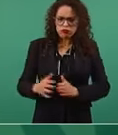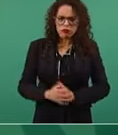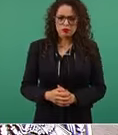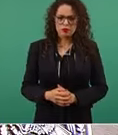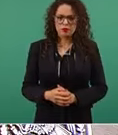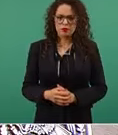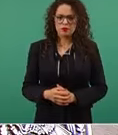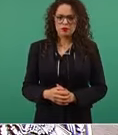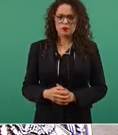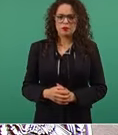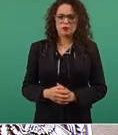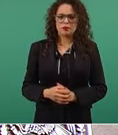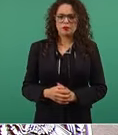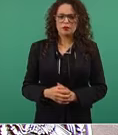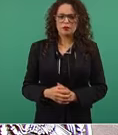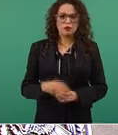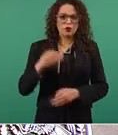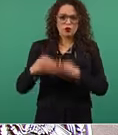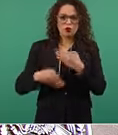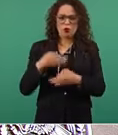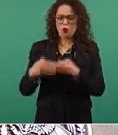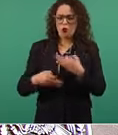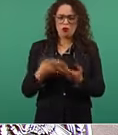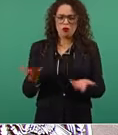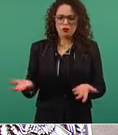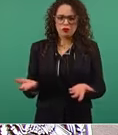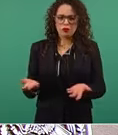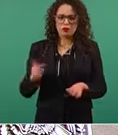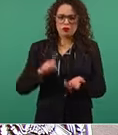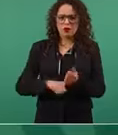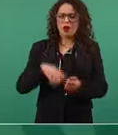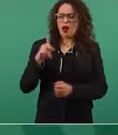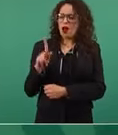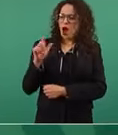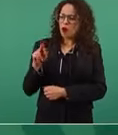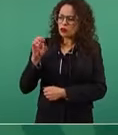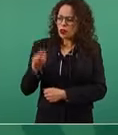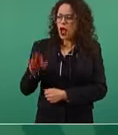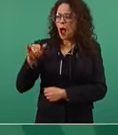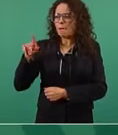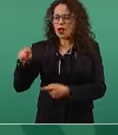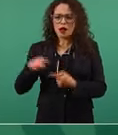Krause y Aguilar Camín y todo, era la modernidad, decían ellos.